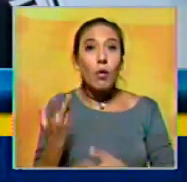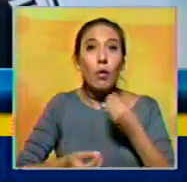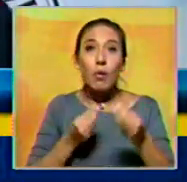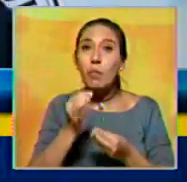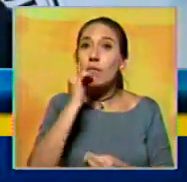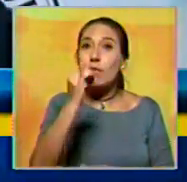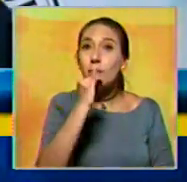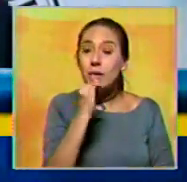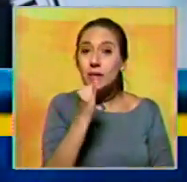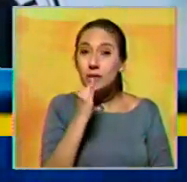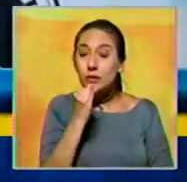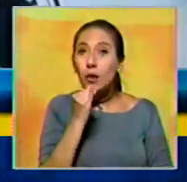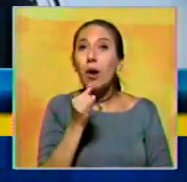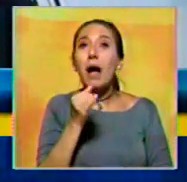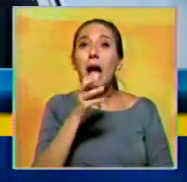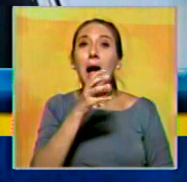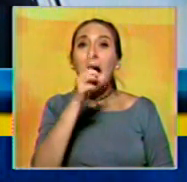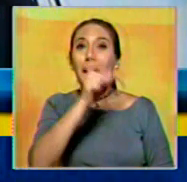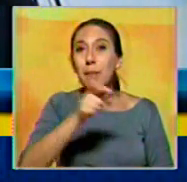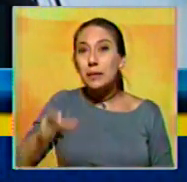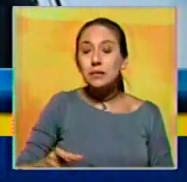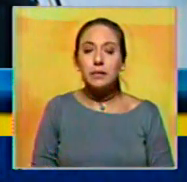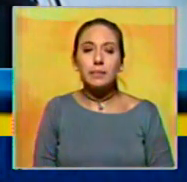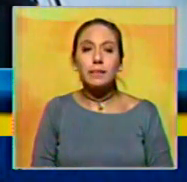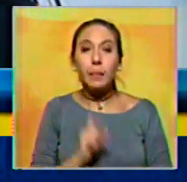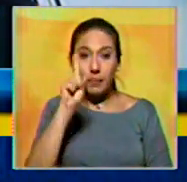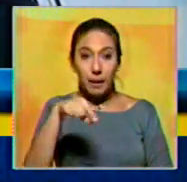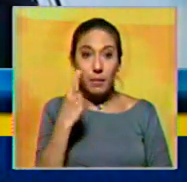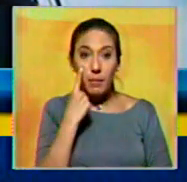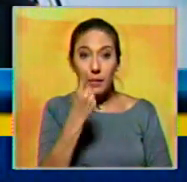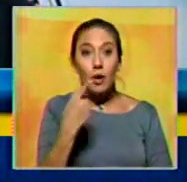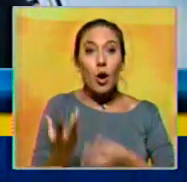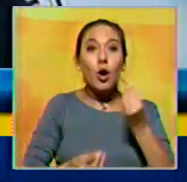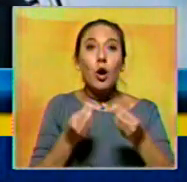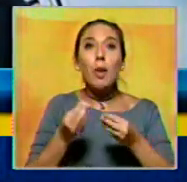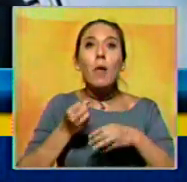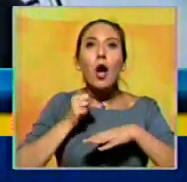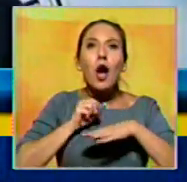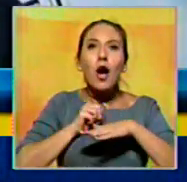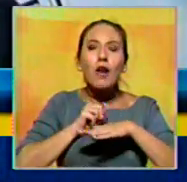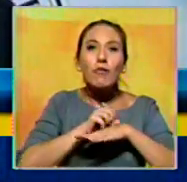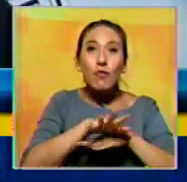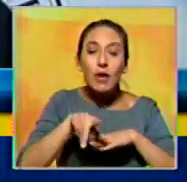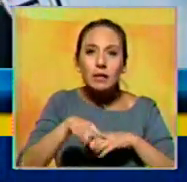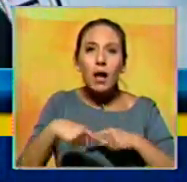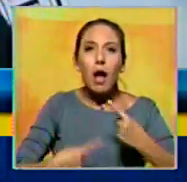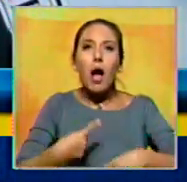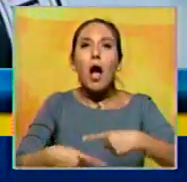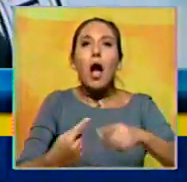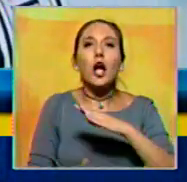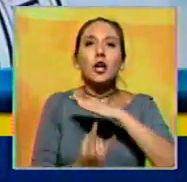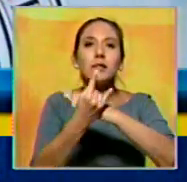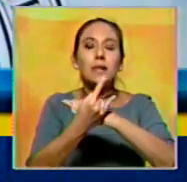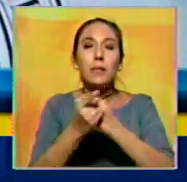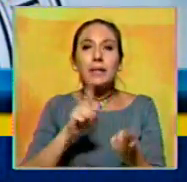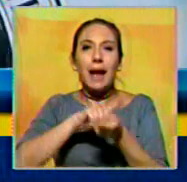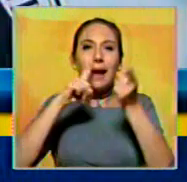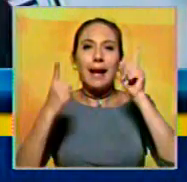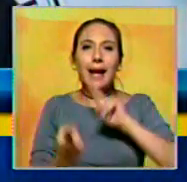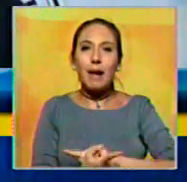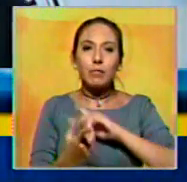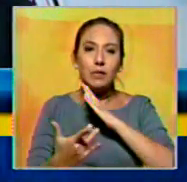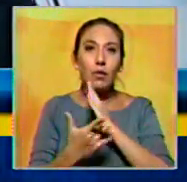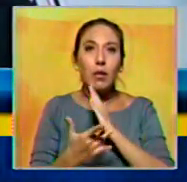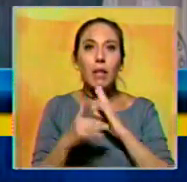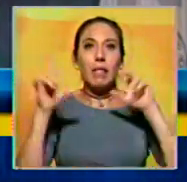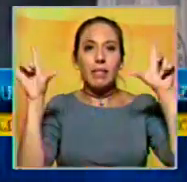información a la sociedad del conocimiento. Estamos viendo un poco también las consecuencias, por ejemplo, de los cambios tecnológicos que han habido en medios